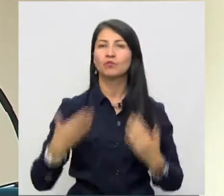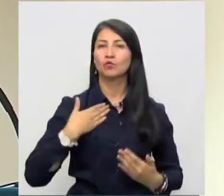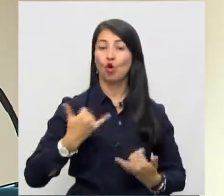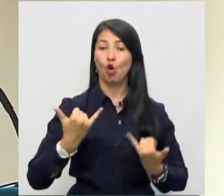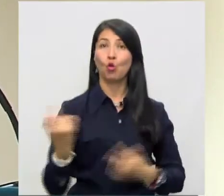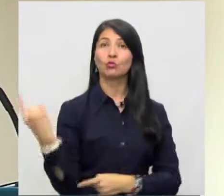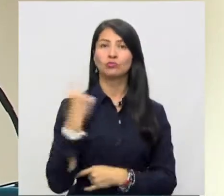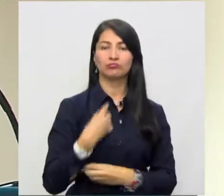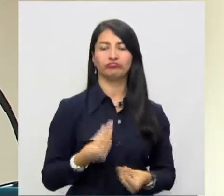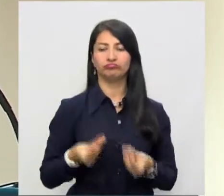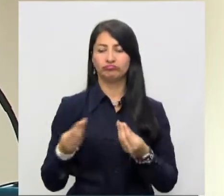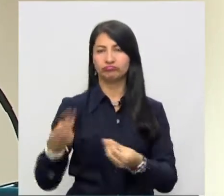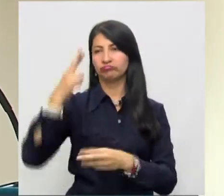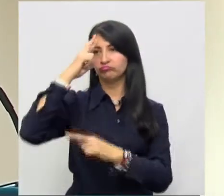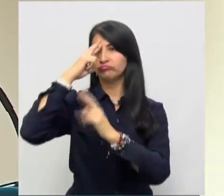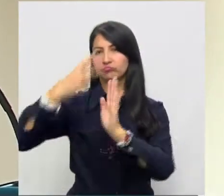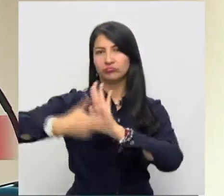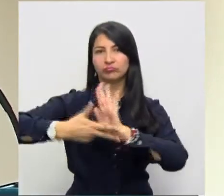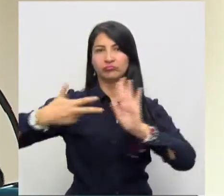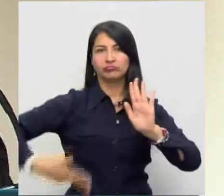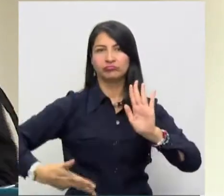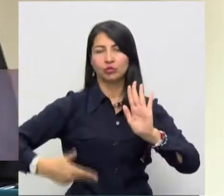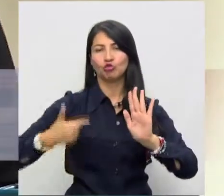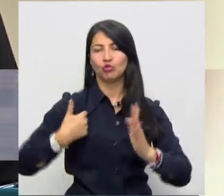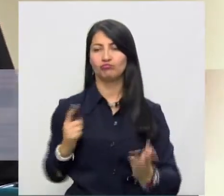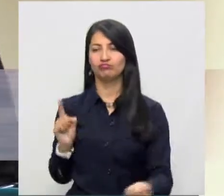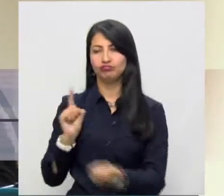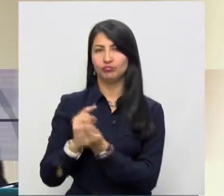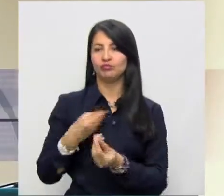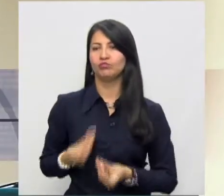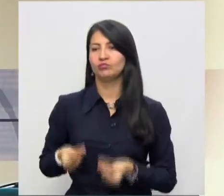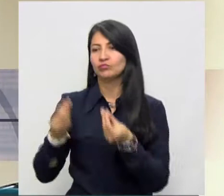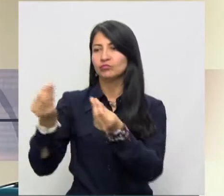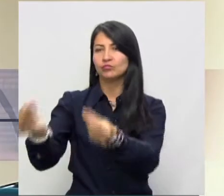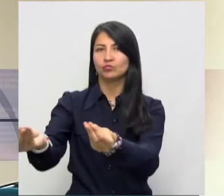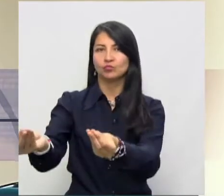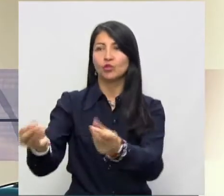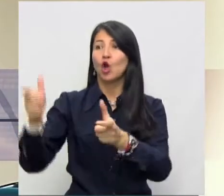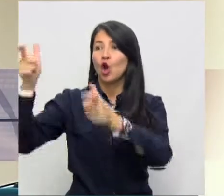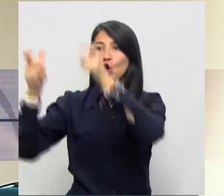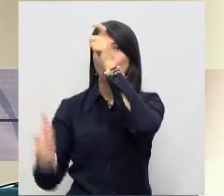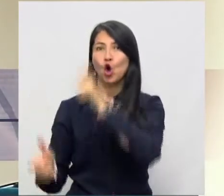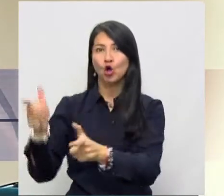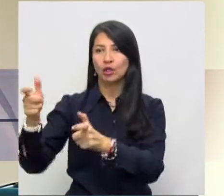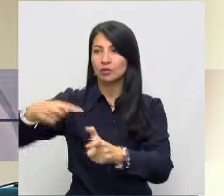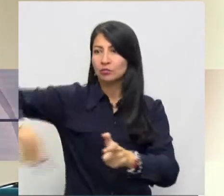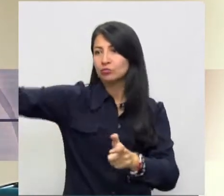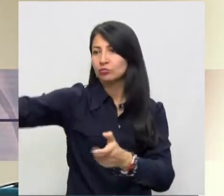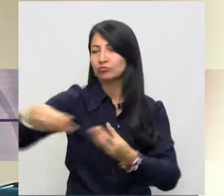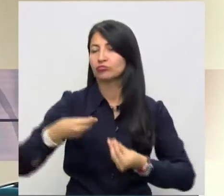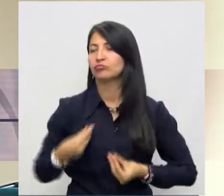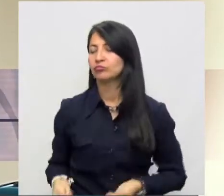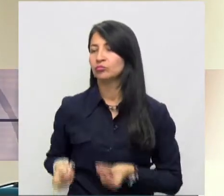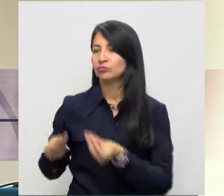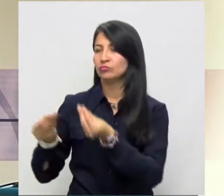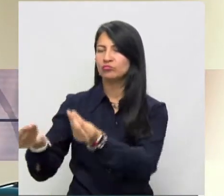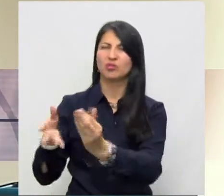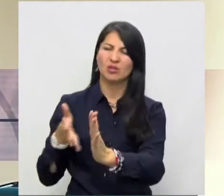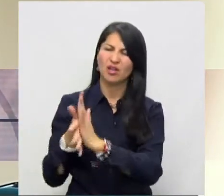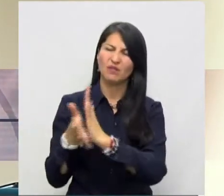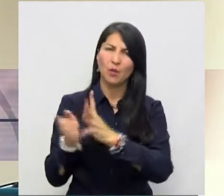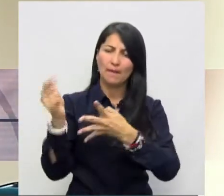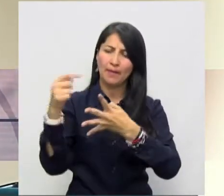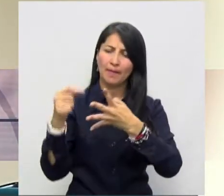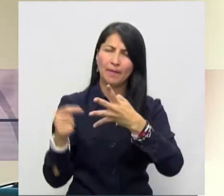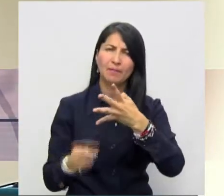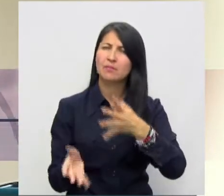constitucional de presentar ante el Honorable Congreso de la República los informes